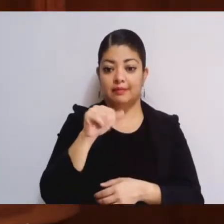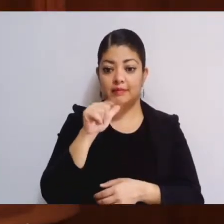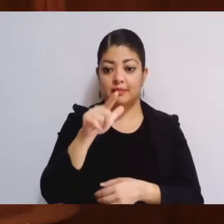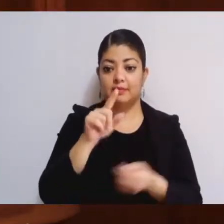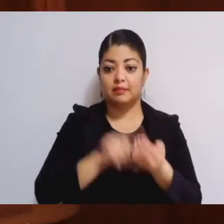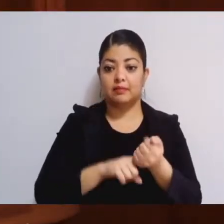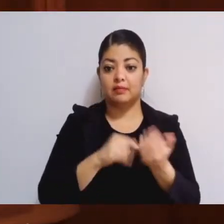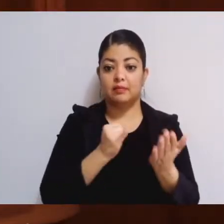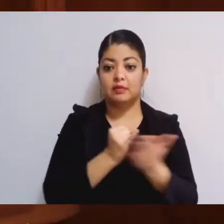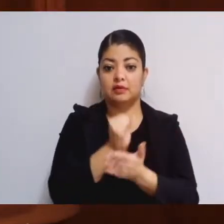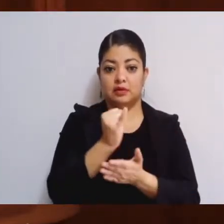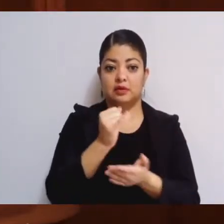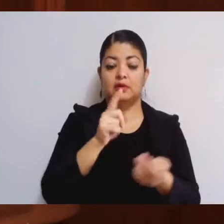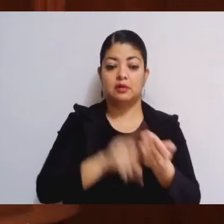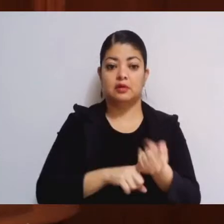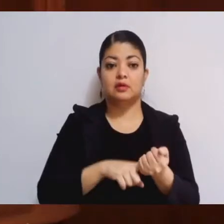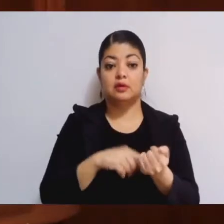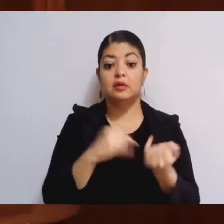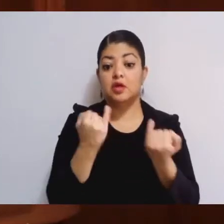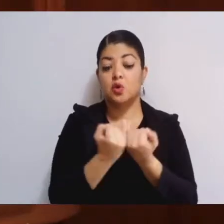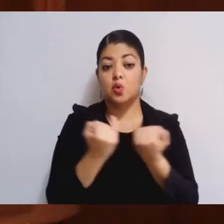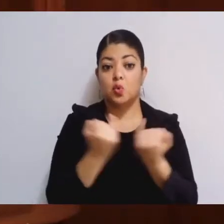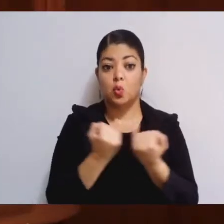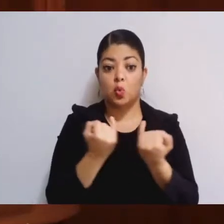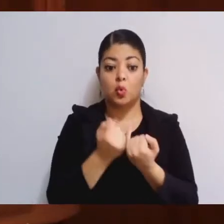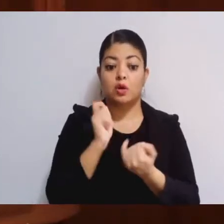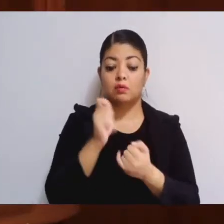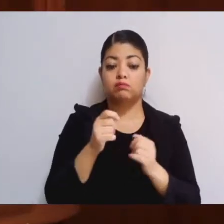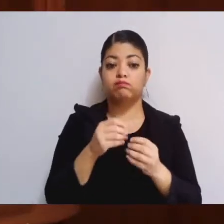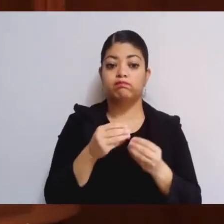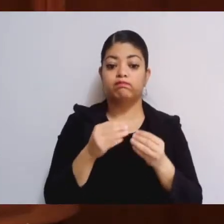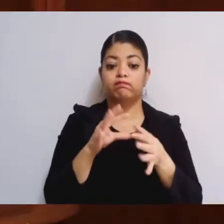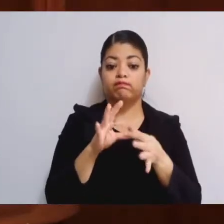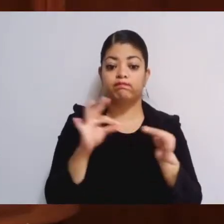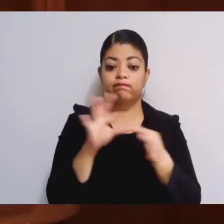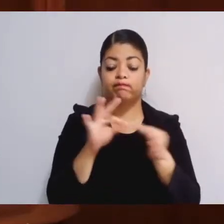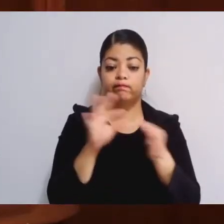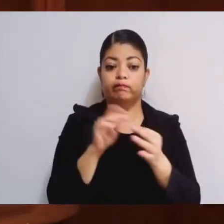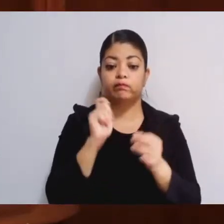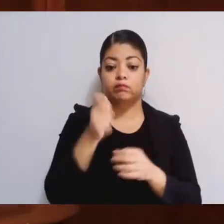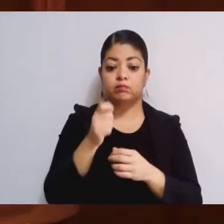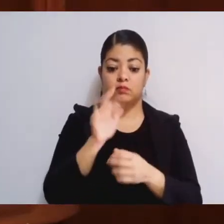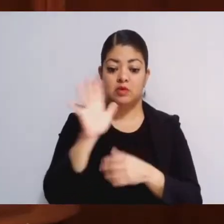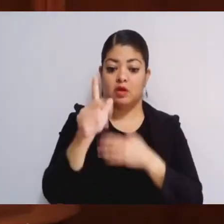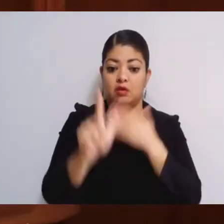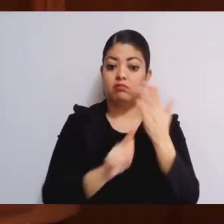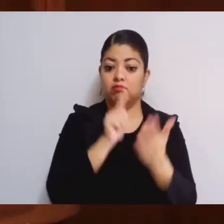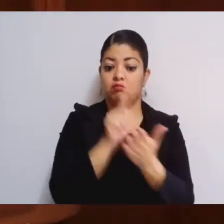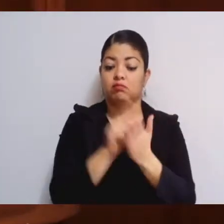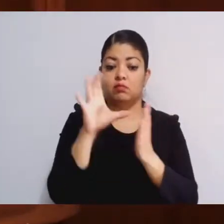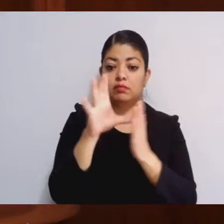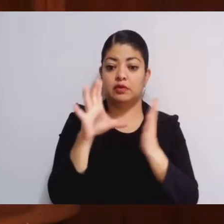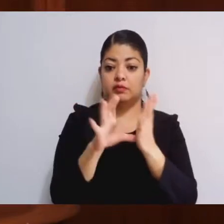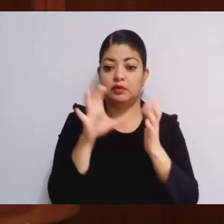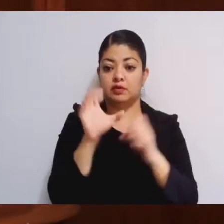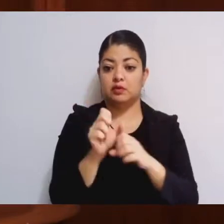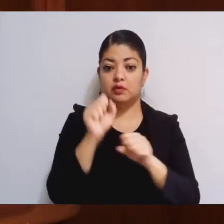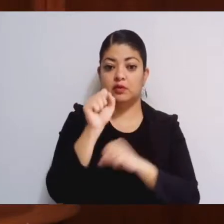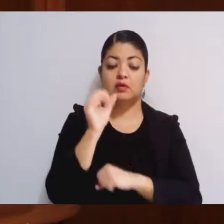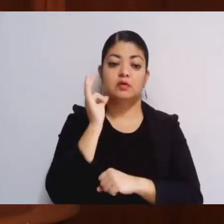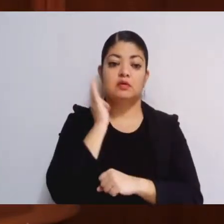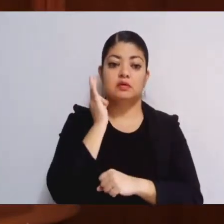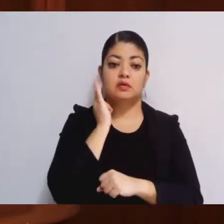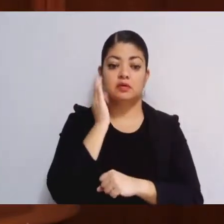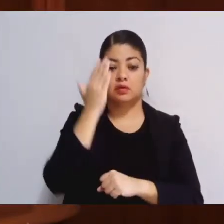jurídicas aplicables, además de emitir la declaratoria de la entrada en vigor de la autonomía constitucional, la Fiscalía General de